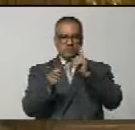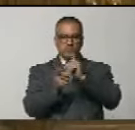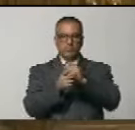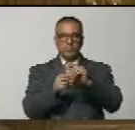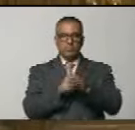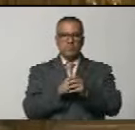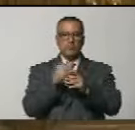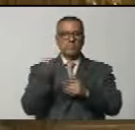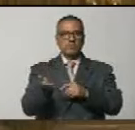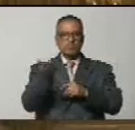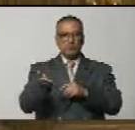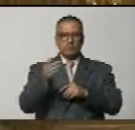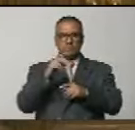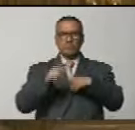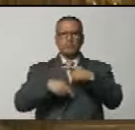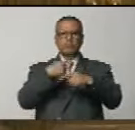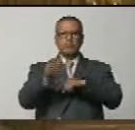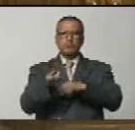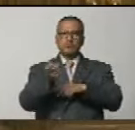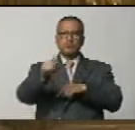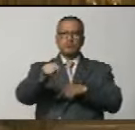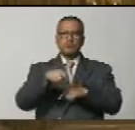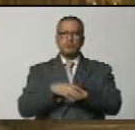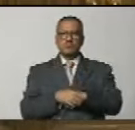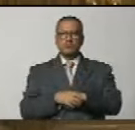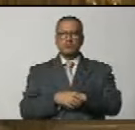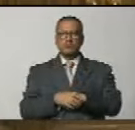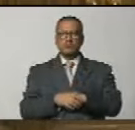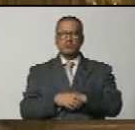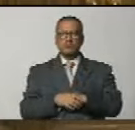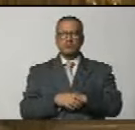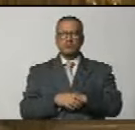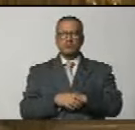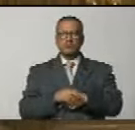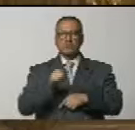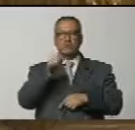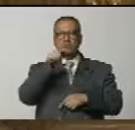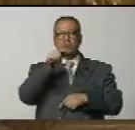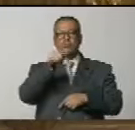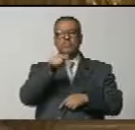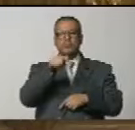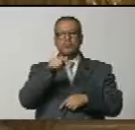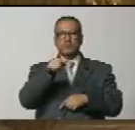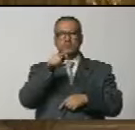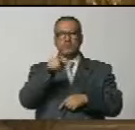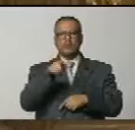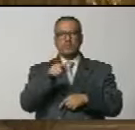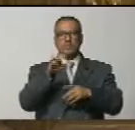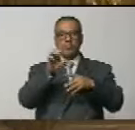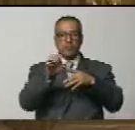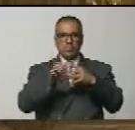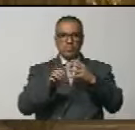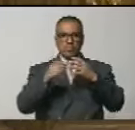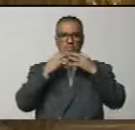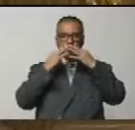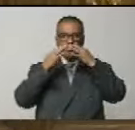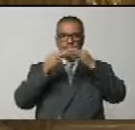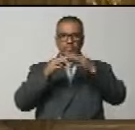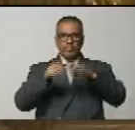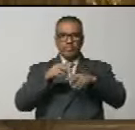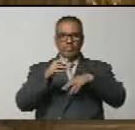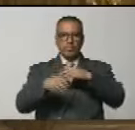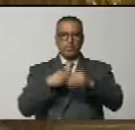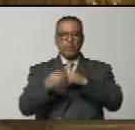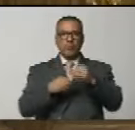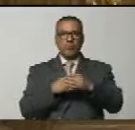importancia en los próximos meses. Y uno de esos elementos, obviamente, ha